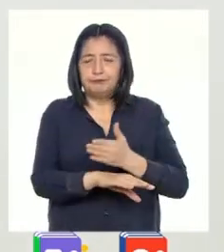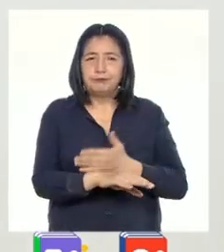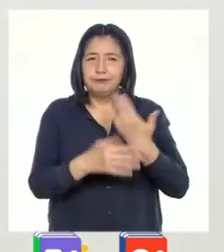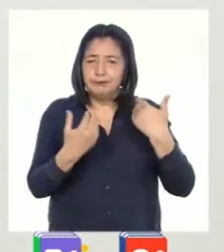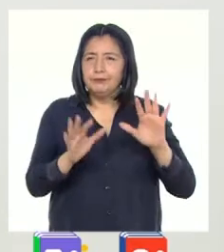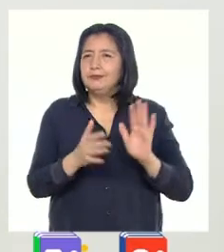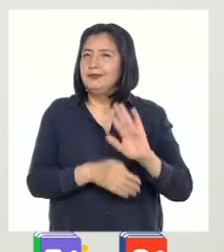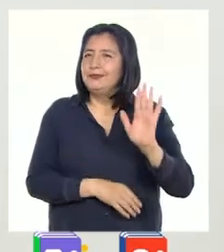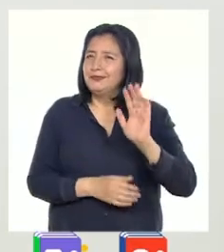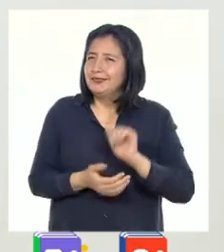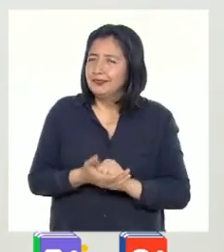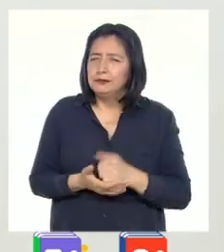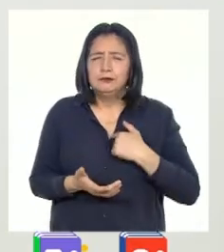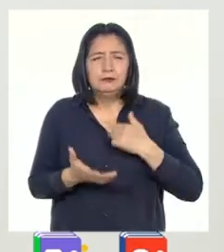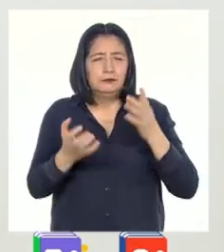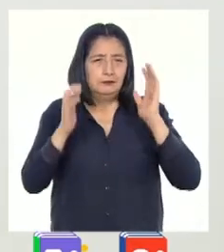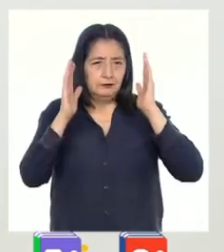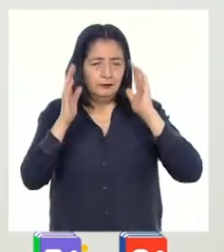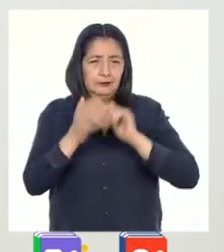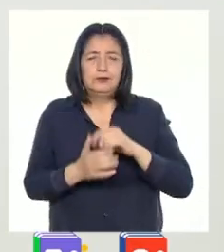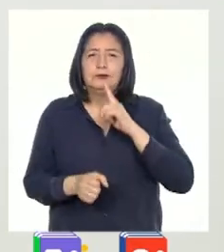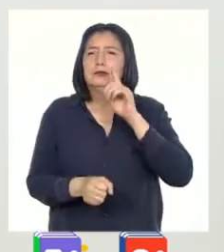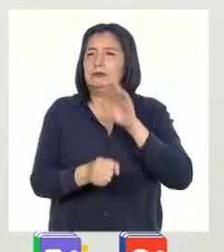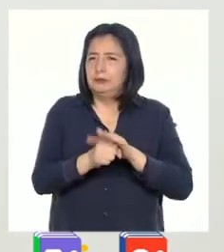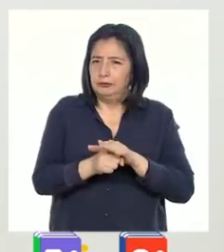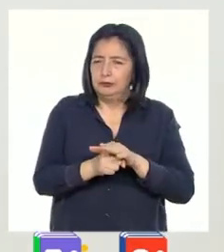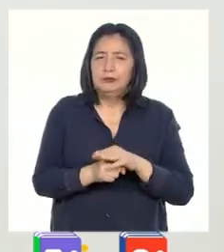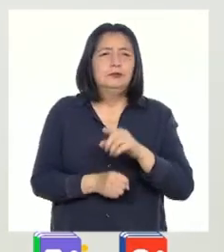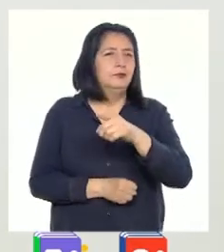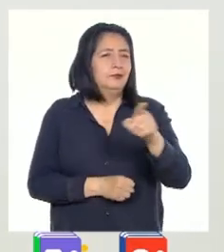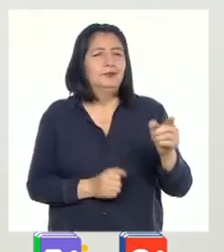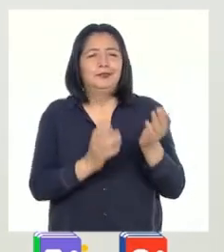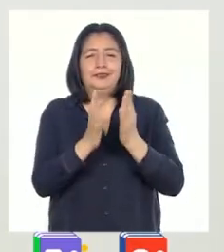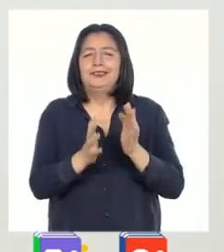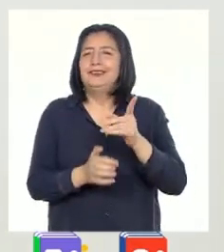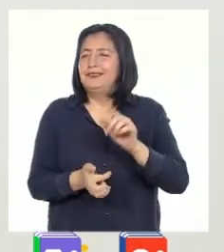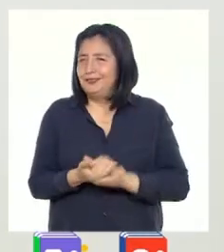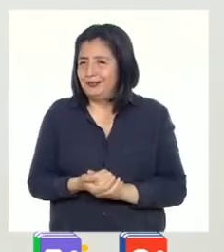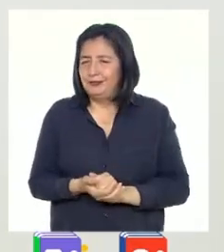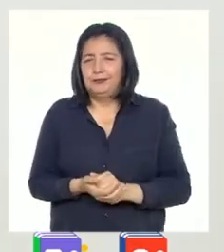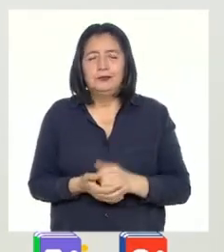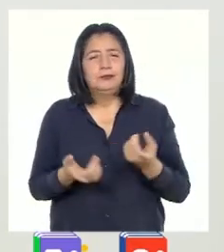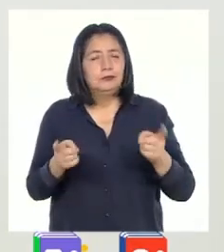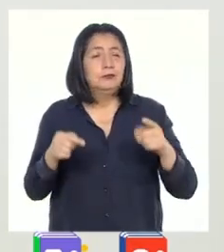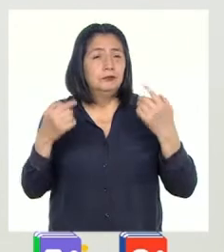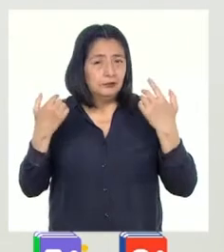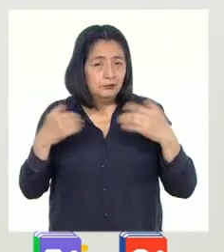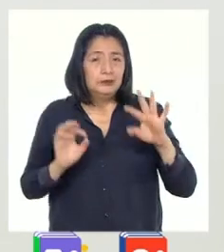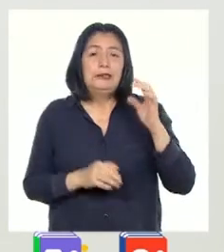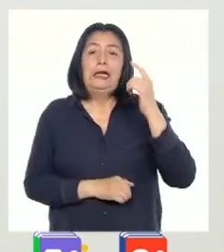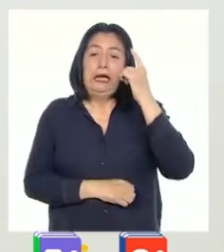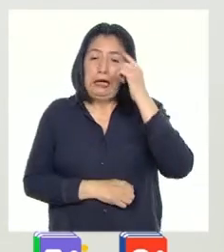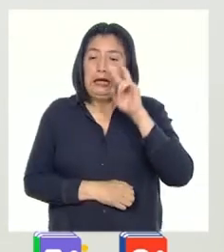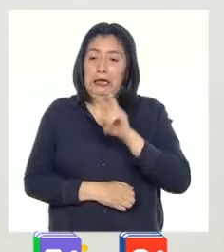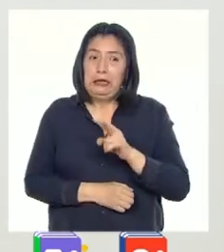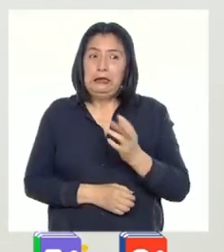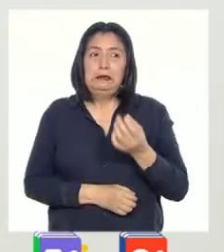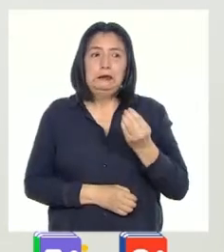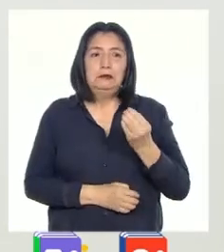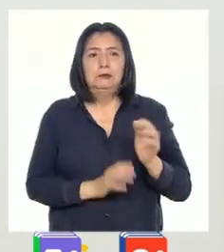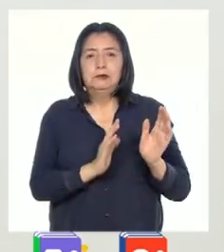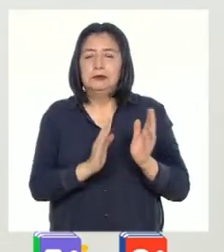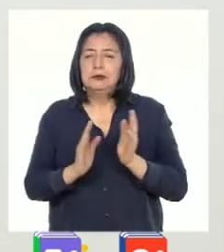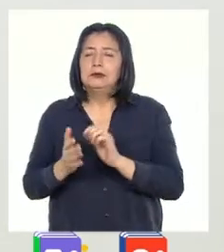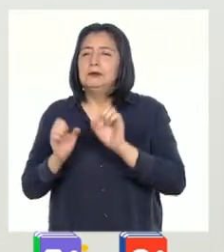para irnos, quisiera que escuchemos los compromisos a los que llegaron mis estudiantes una vez que se dieron cuenta cómo se estaban